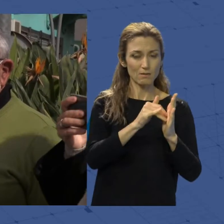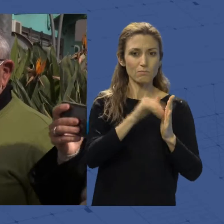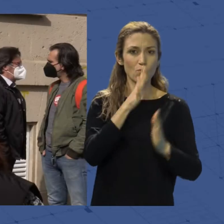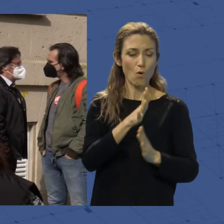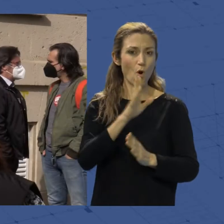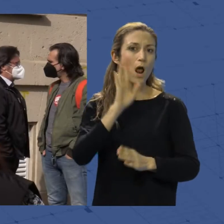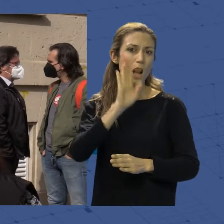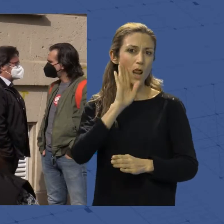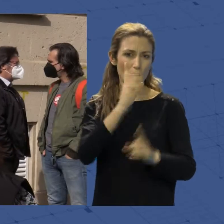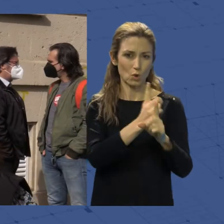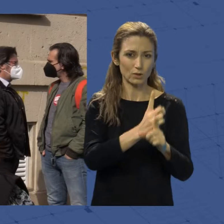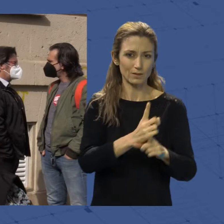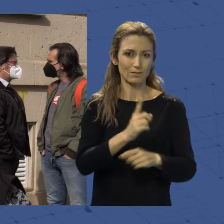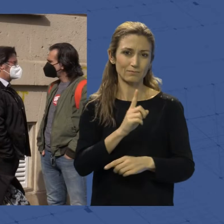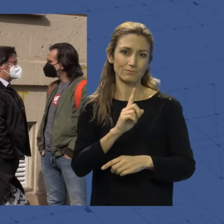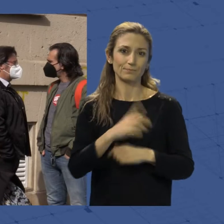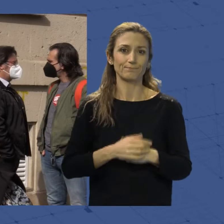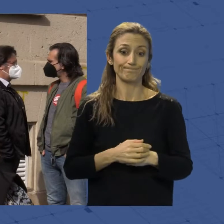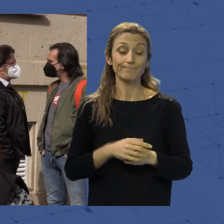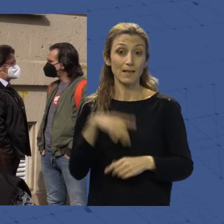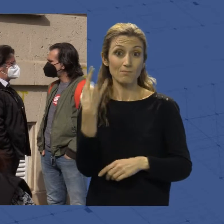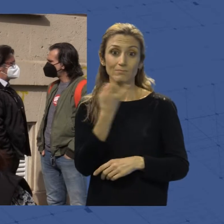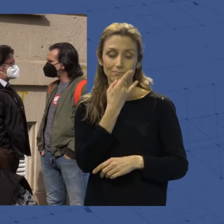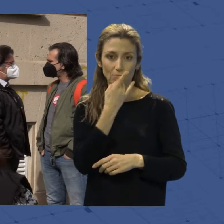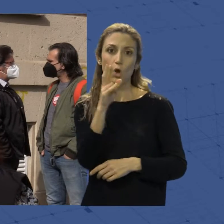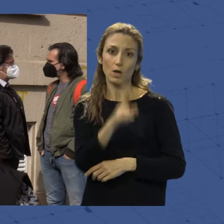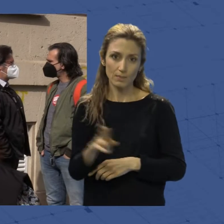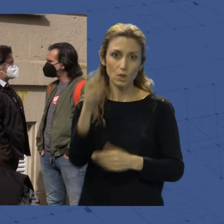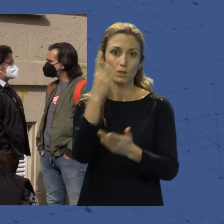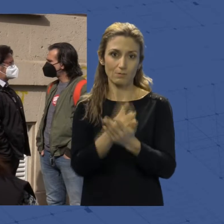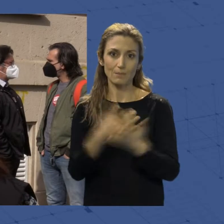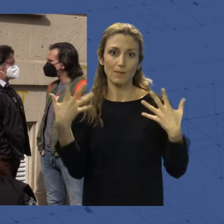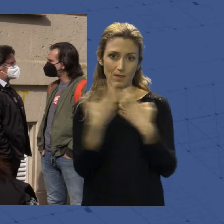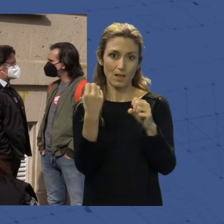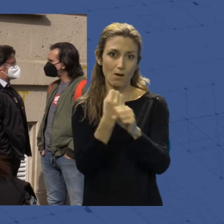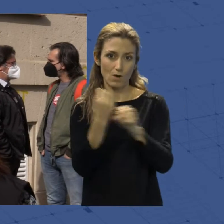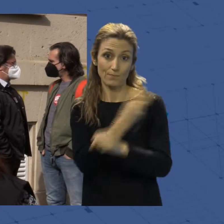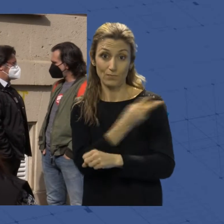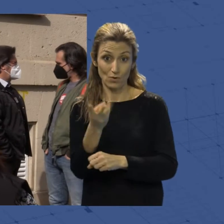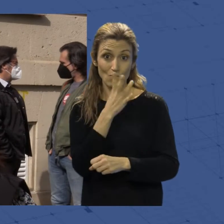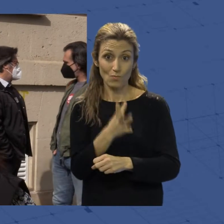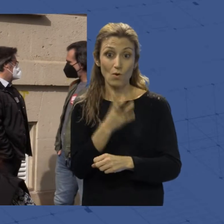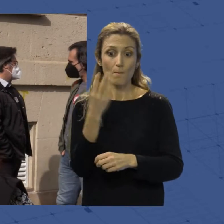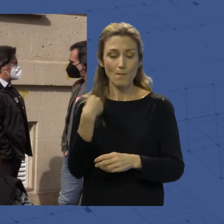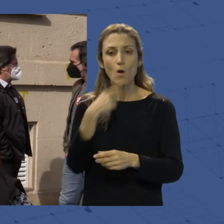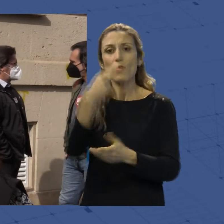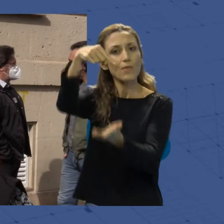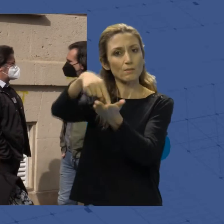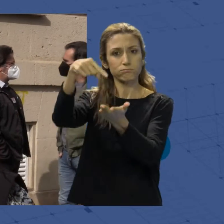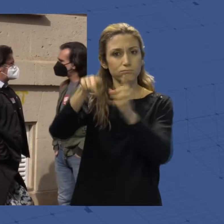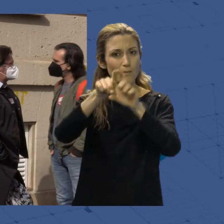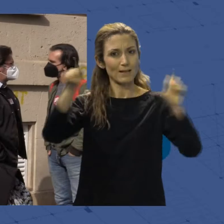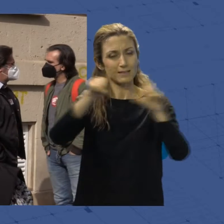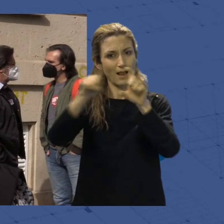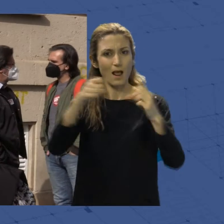ley. Por desgracia, volvemos a repetir y sobre todo exigir a las administraciones competentes pues un plan de choque real